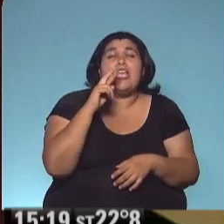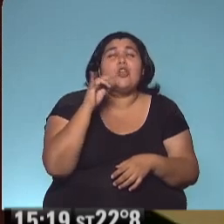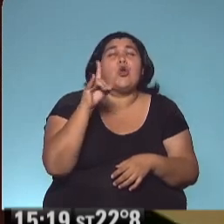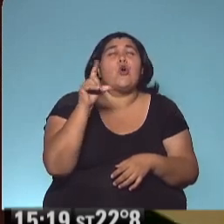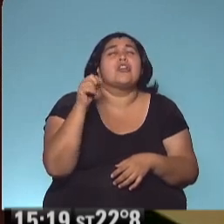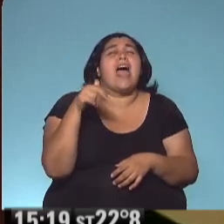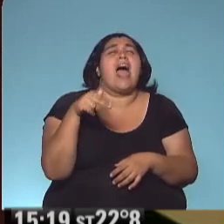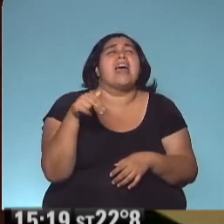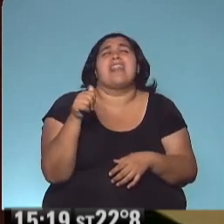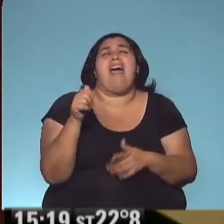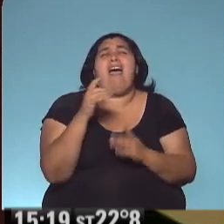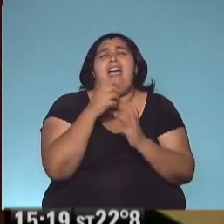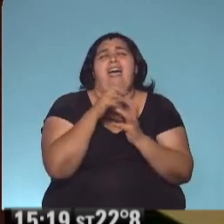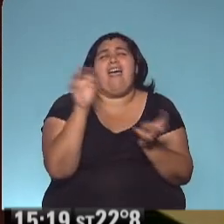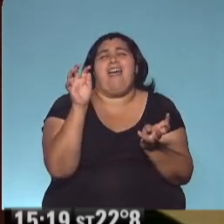¡Irulana!